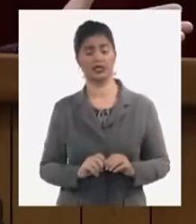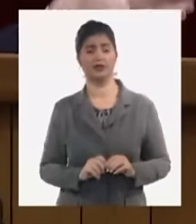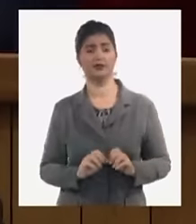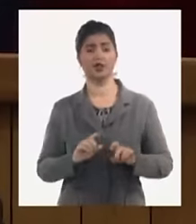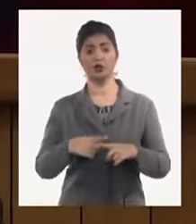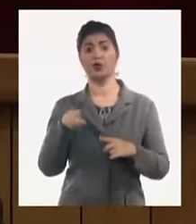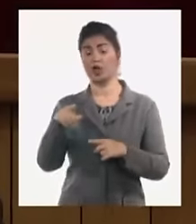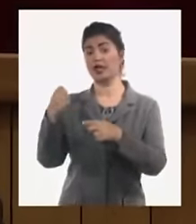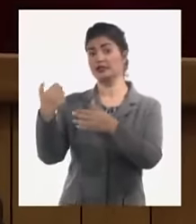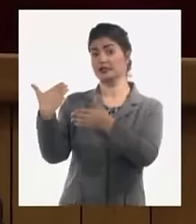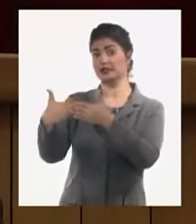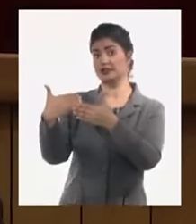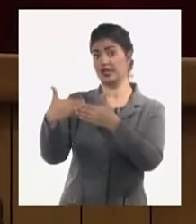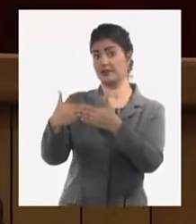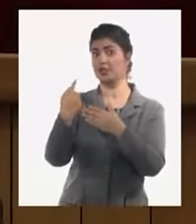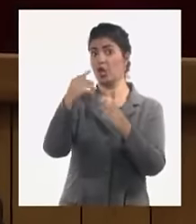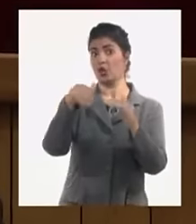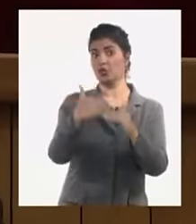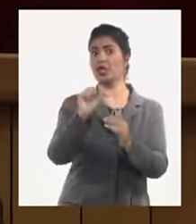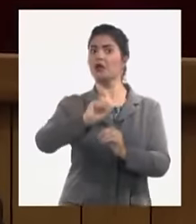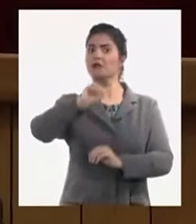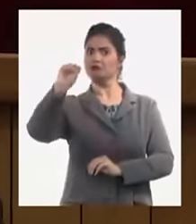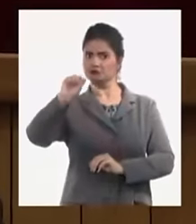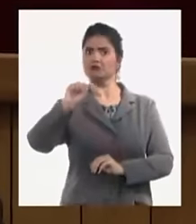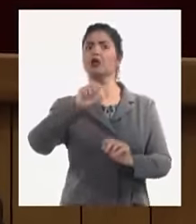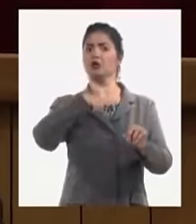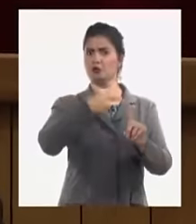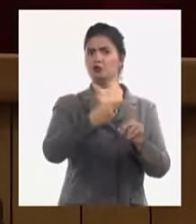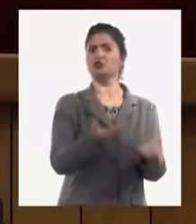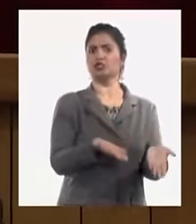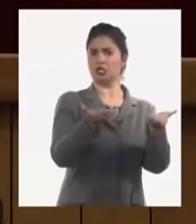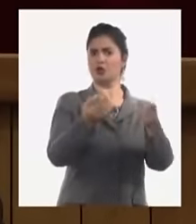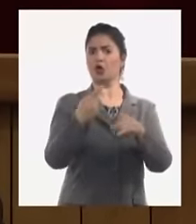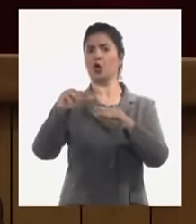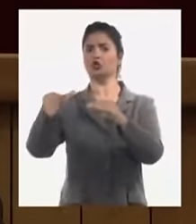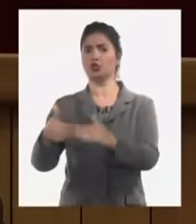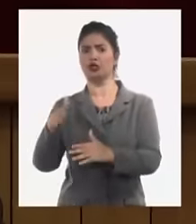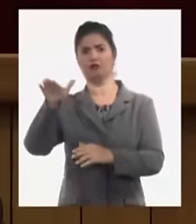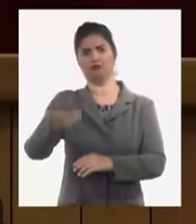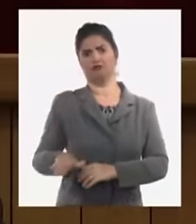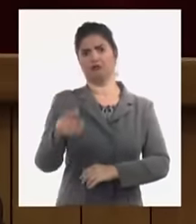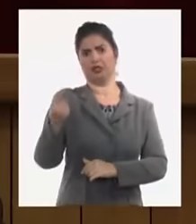y al otro día llevarla toda a gasto eso lo que están haciendo una MIPIMES